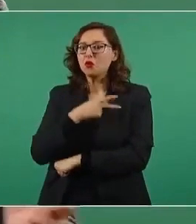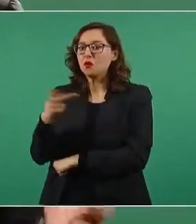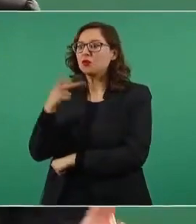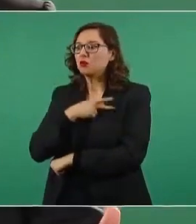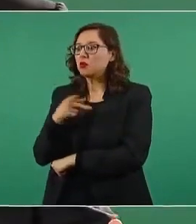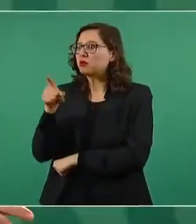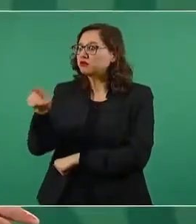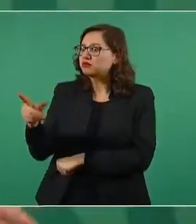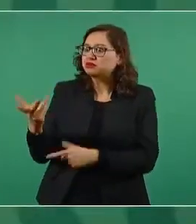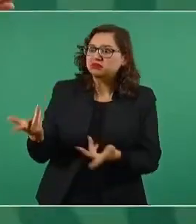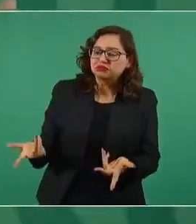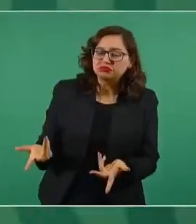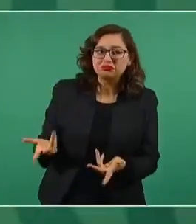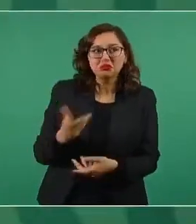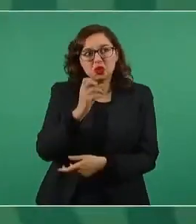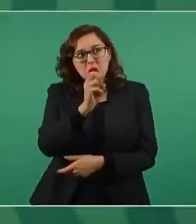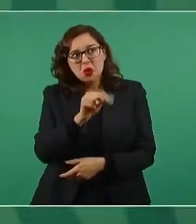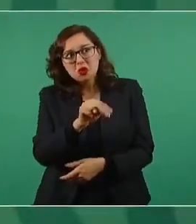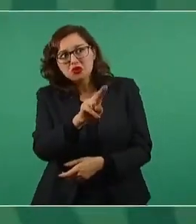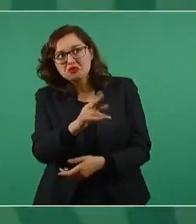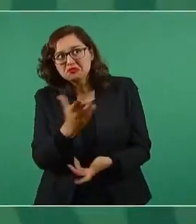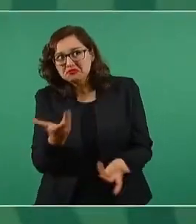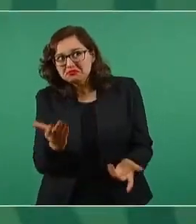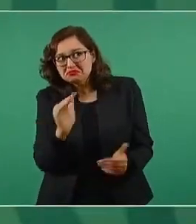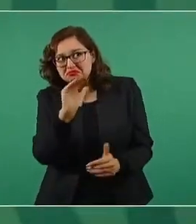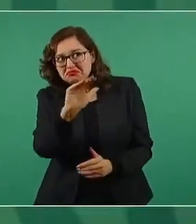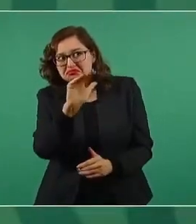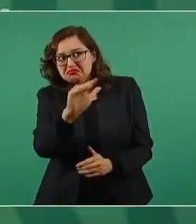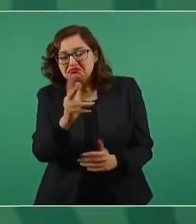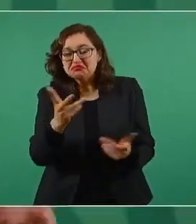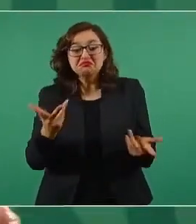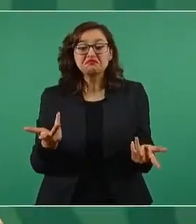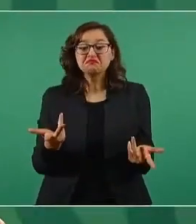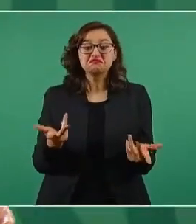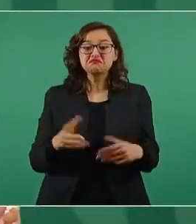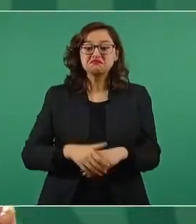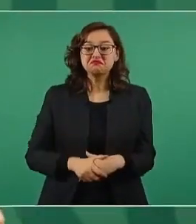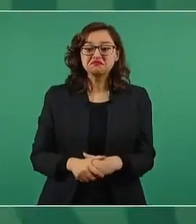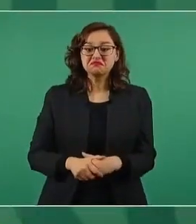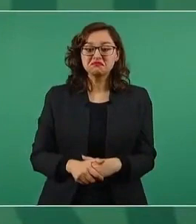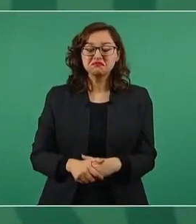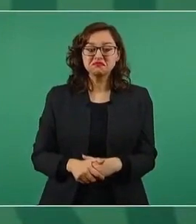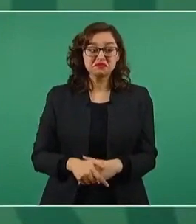Pero, aun cuando se aprobó una resolución,